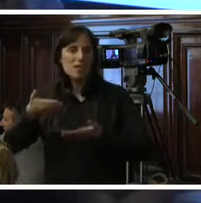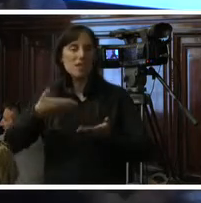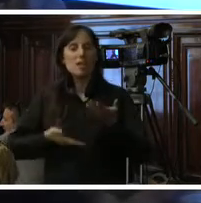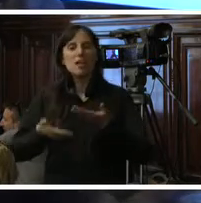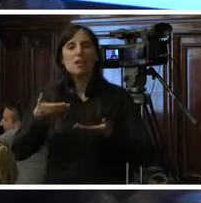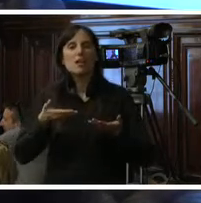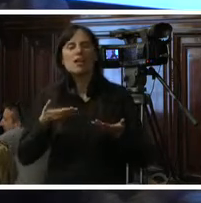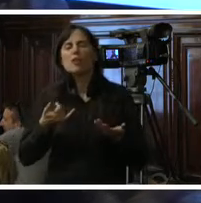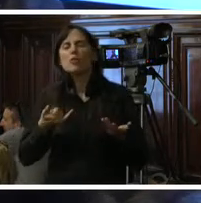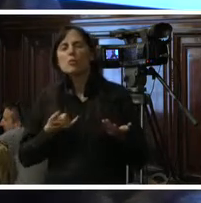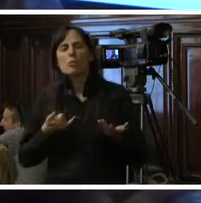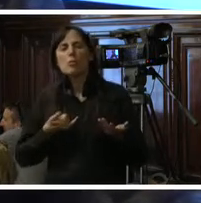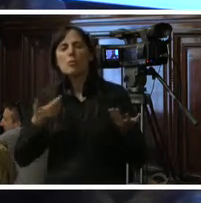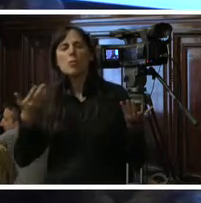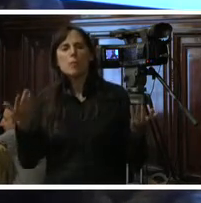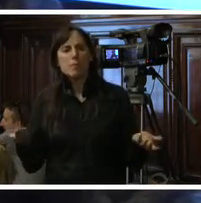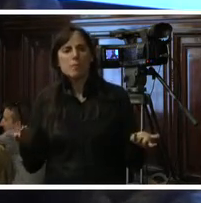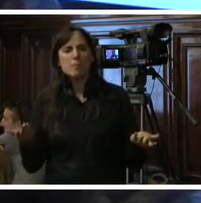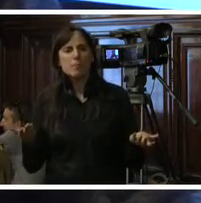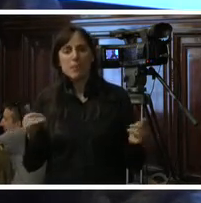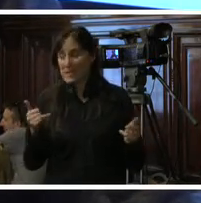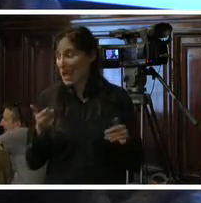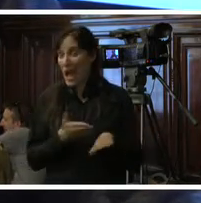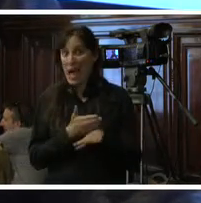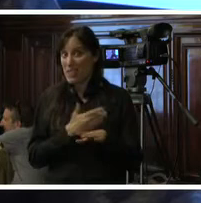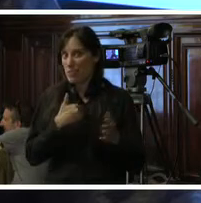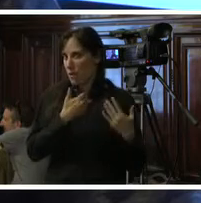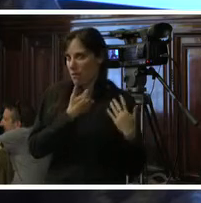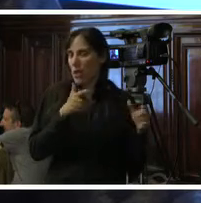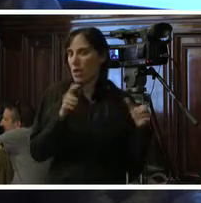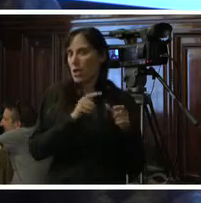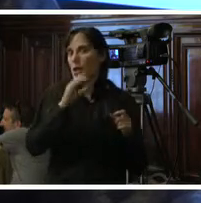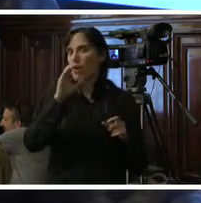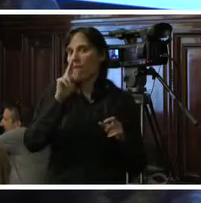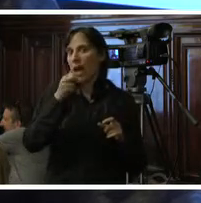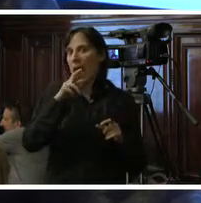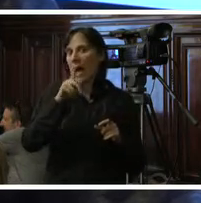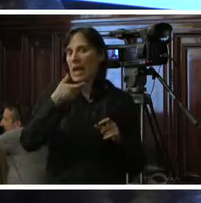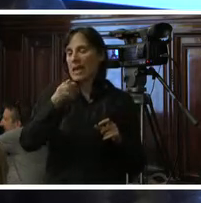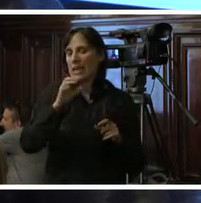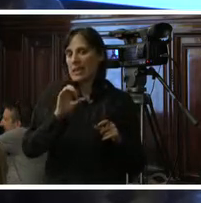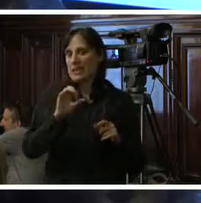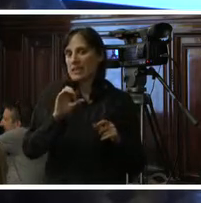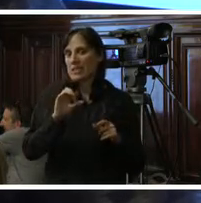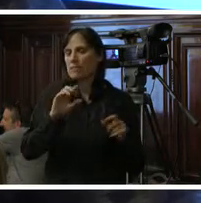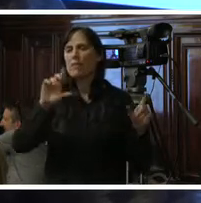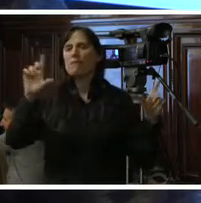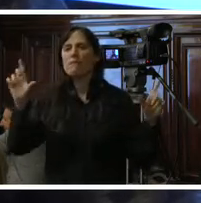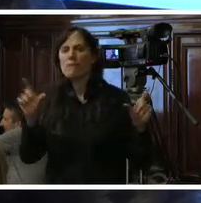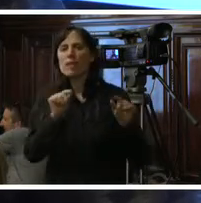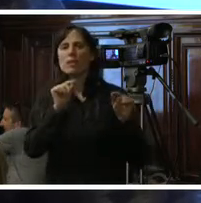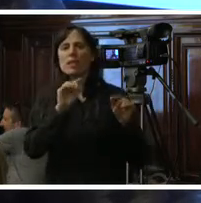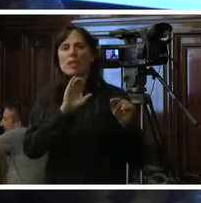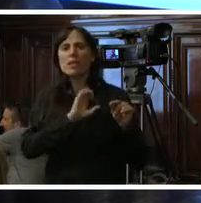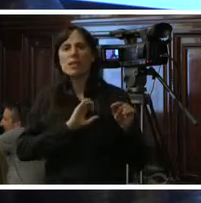cómo ya lo refería el comisionado Vargas la finalización de los estados